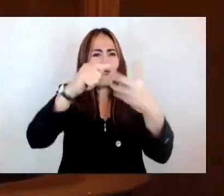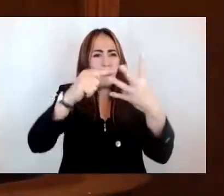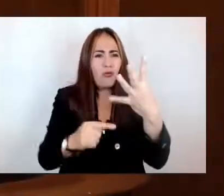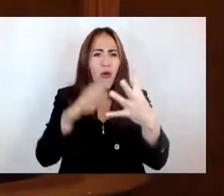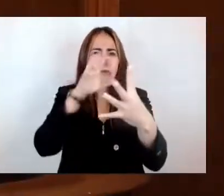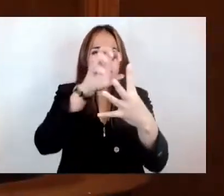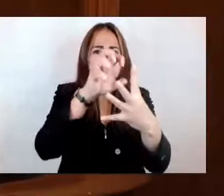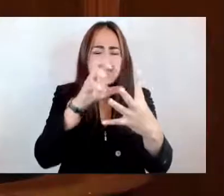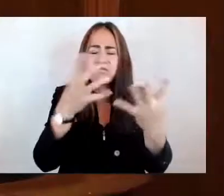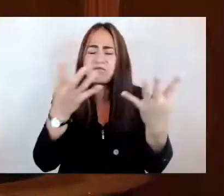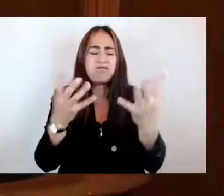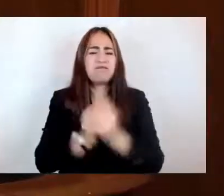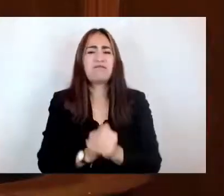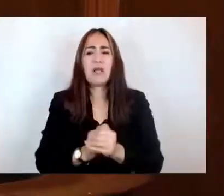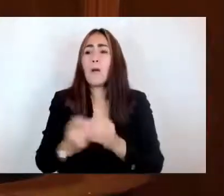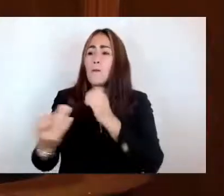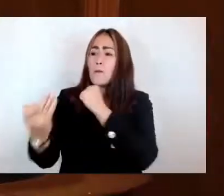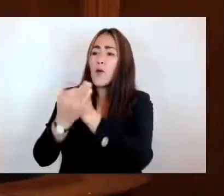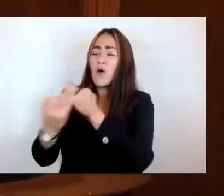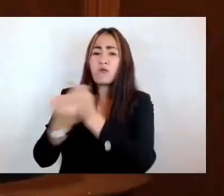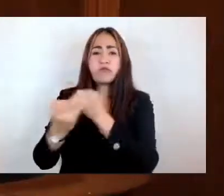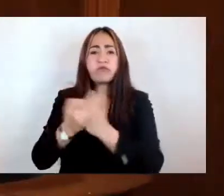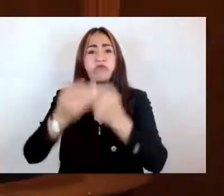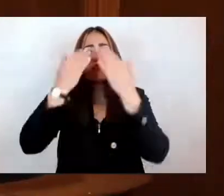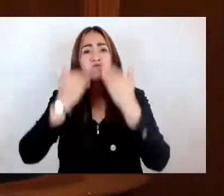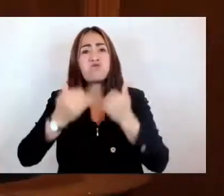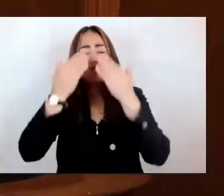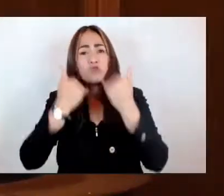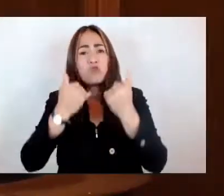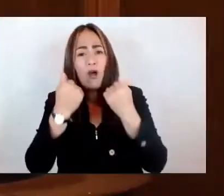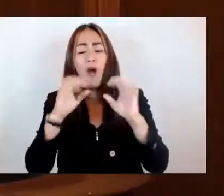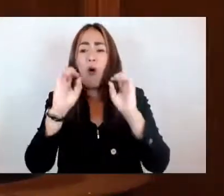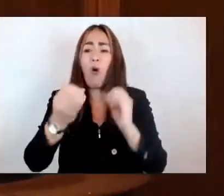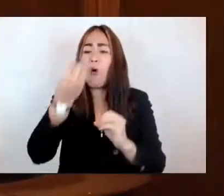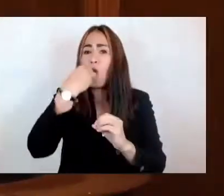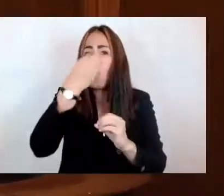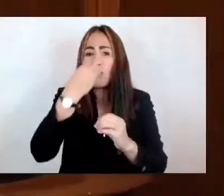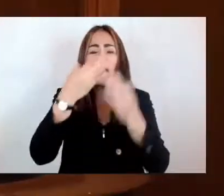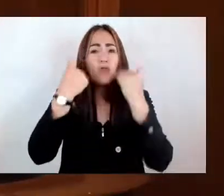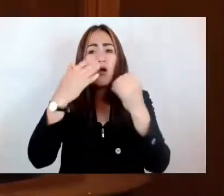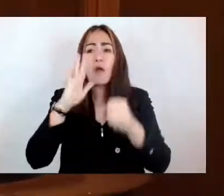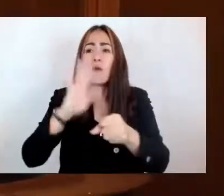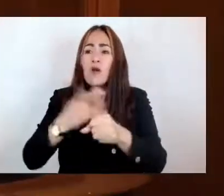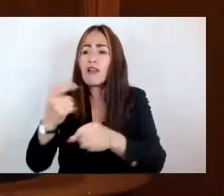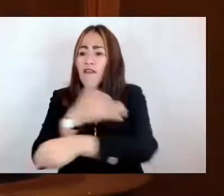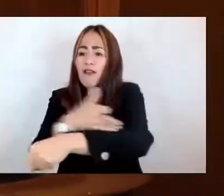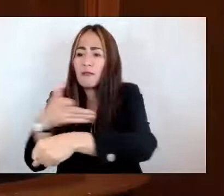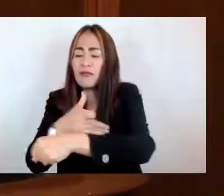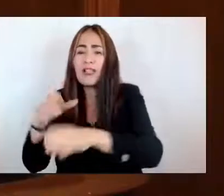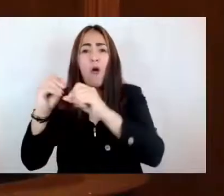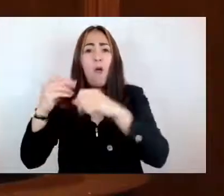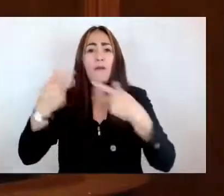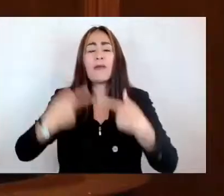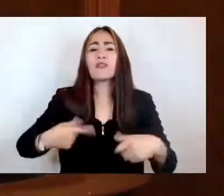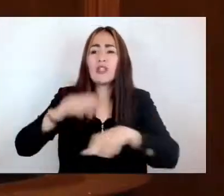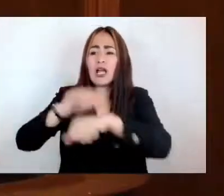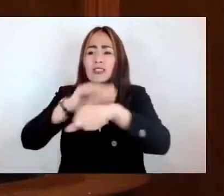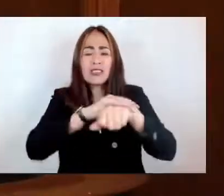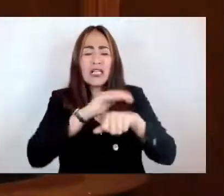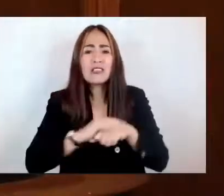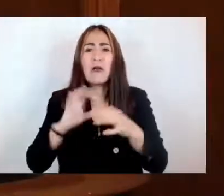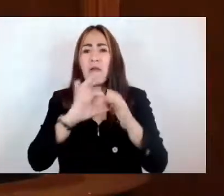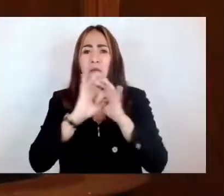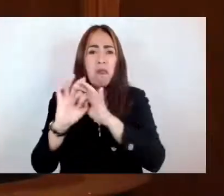sin ninguna protección y sustento porque no cuenta con una red de apoyo o tal vez regresar al hogar originario,